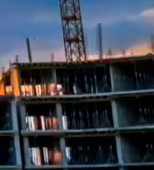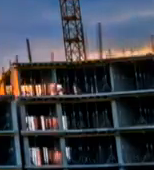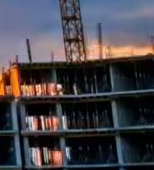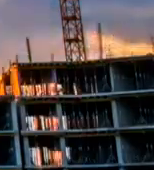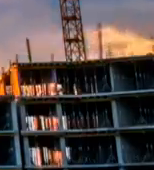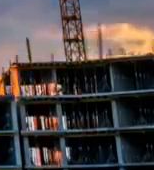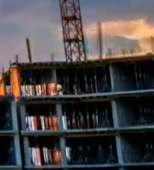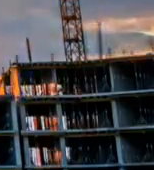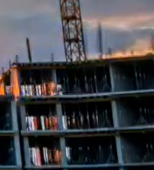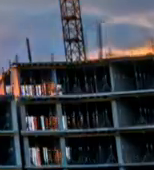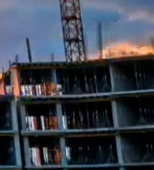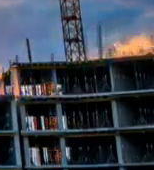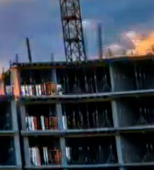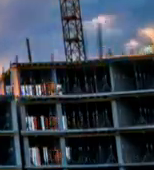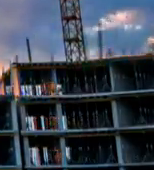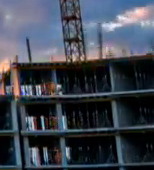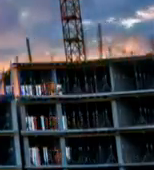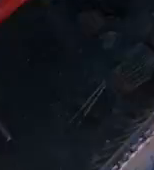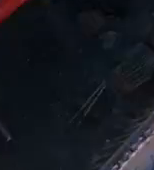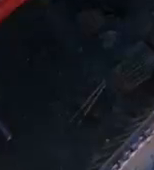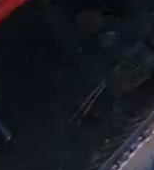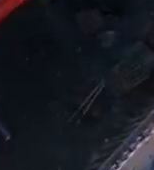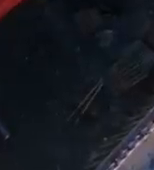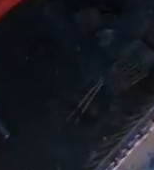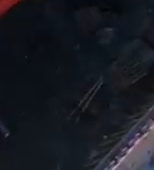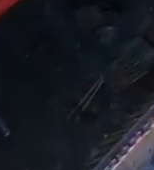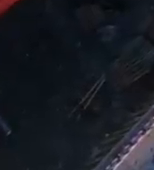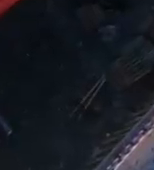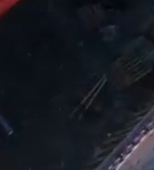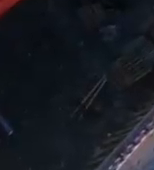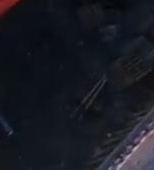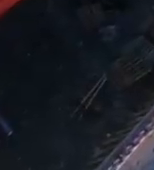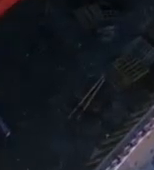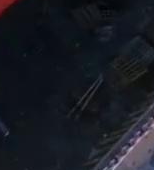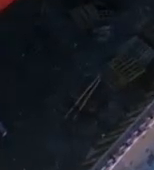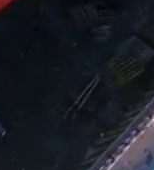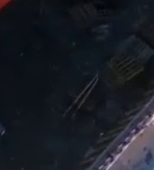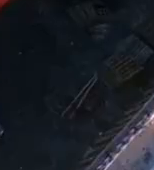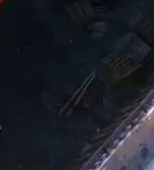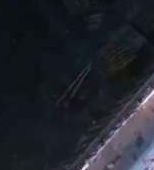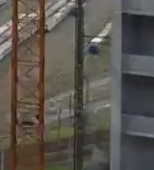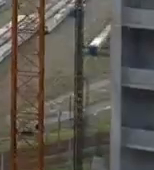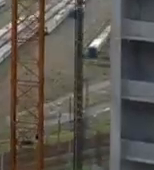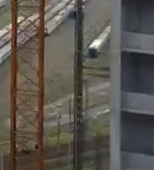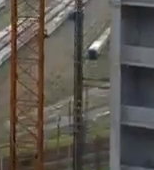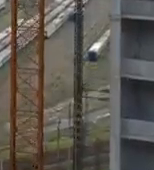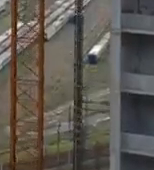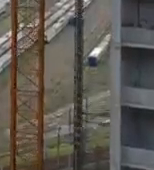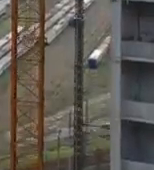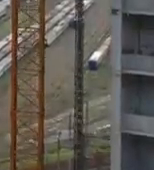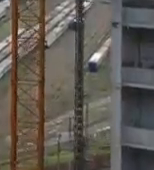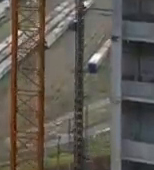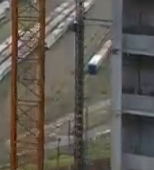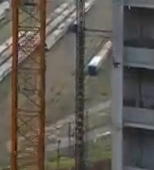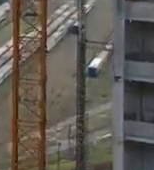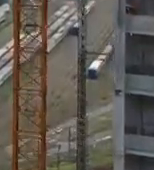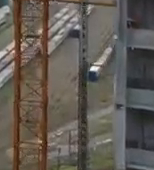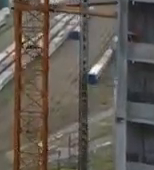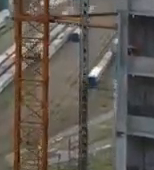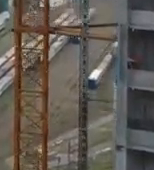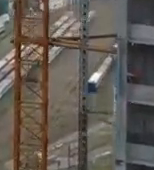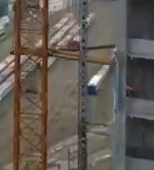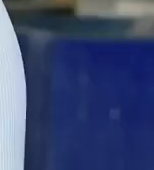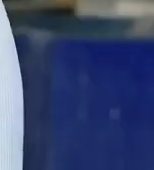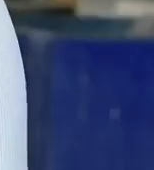El concreto es una de las tecnologías más usadas en el mundo para la construcción, por ello la importancia de asegurarse que tenga las características correctas para